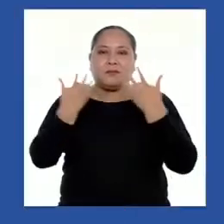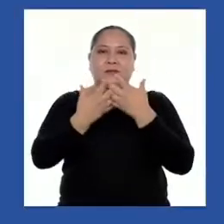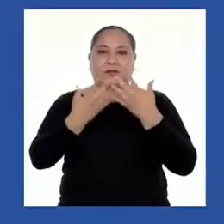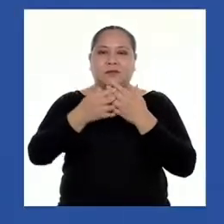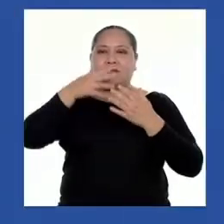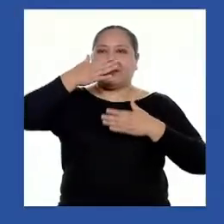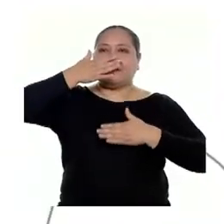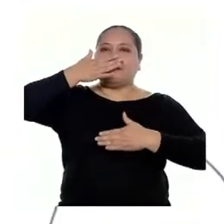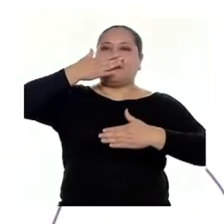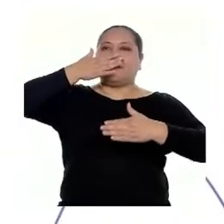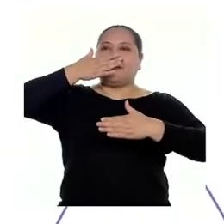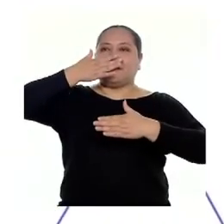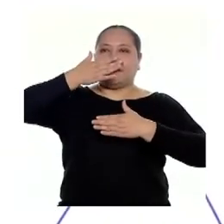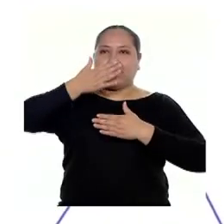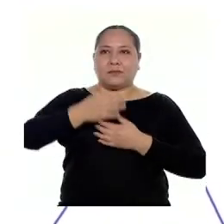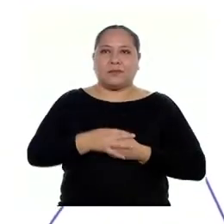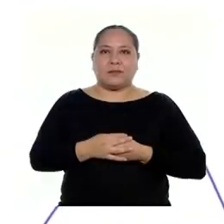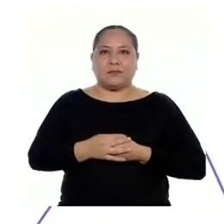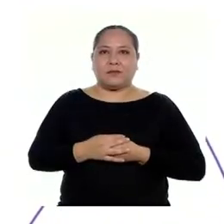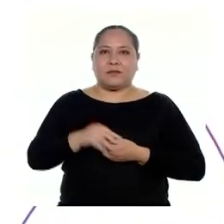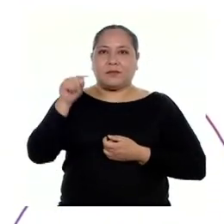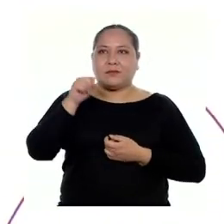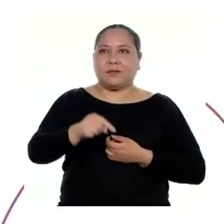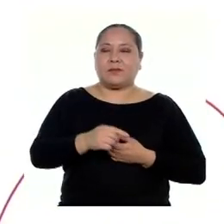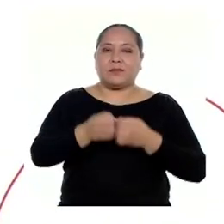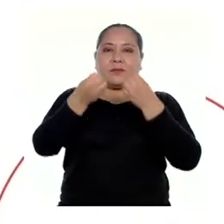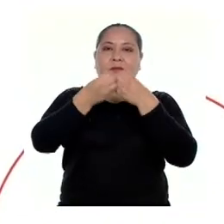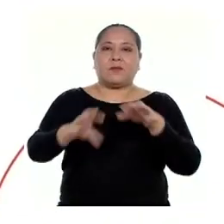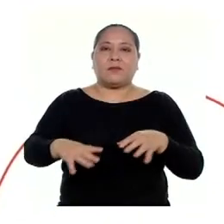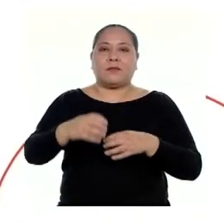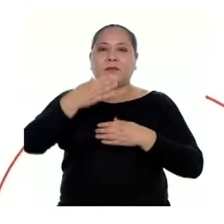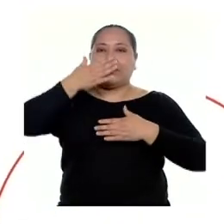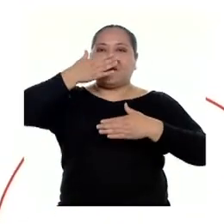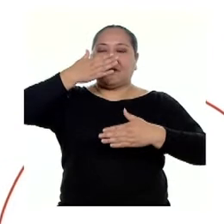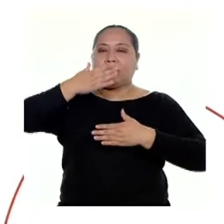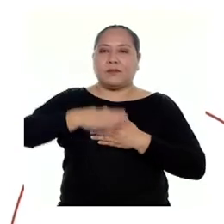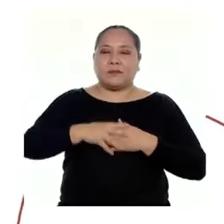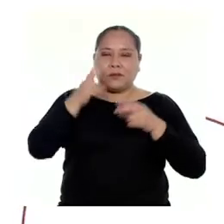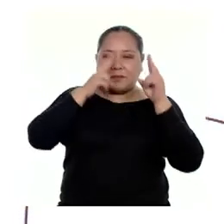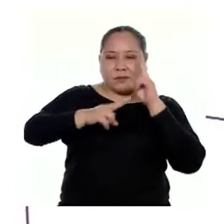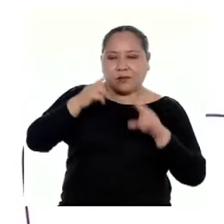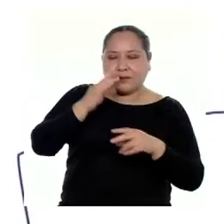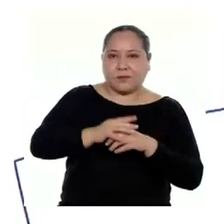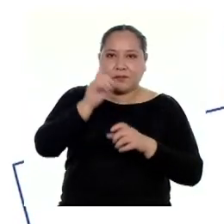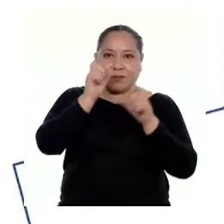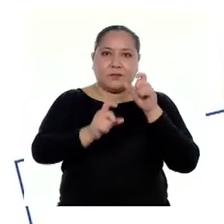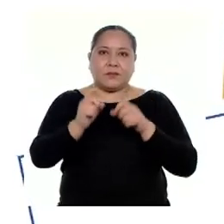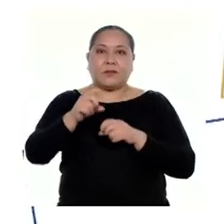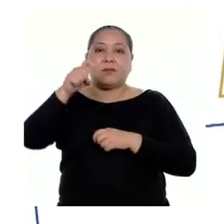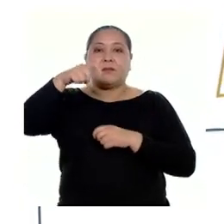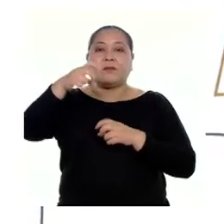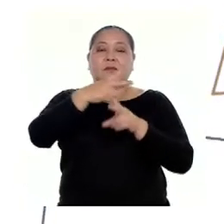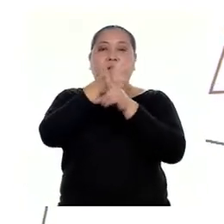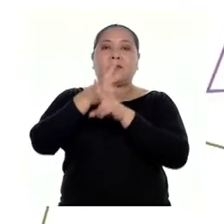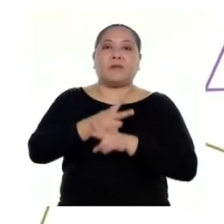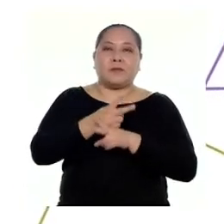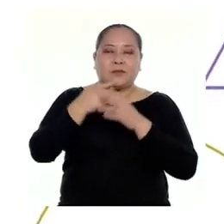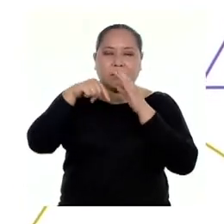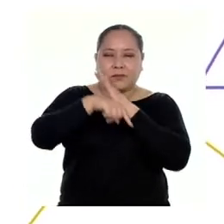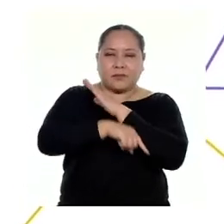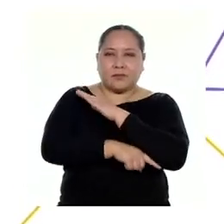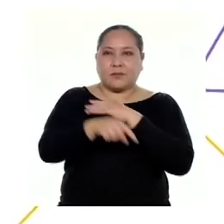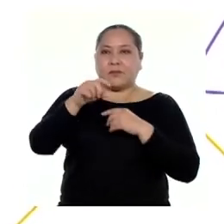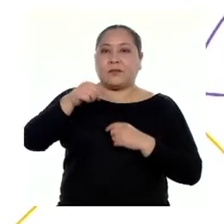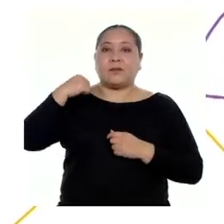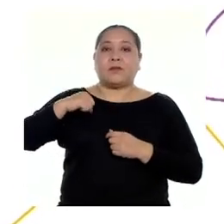al oxígeno. Ante la escasez de oxígeno medicinal para tratar pacientes que requieren cuidados intensivos, el alcalde